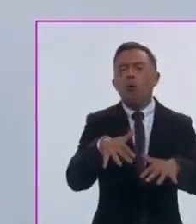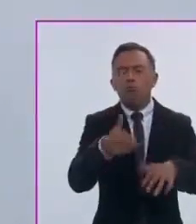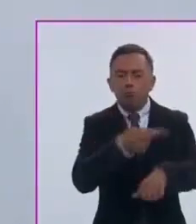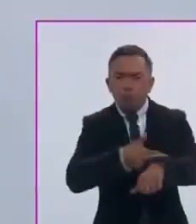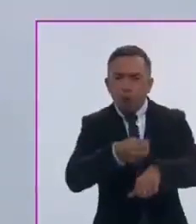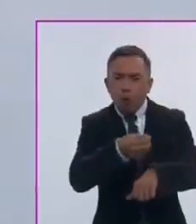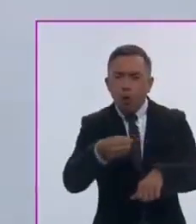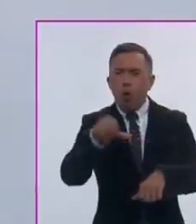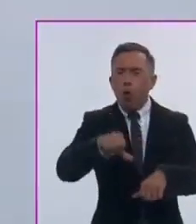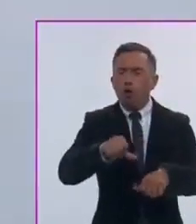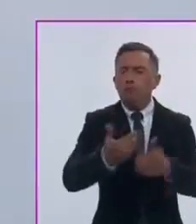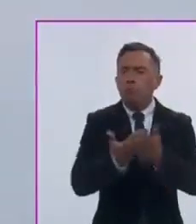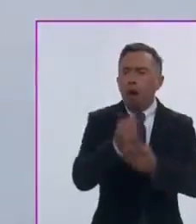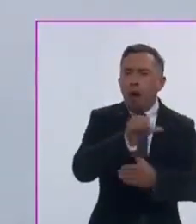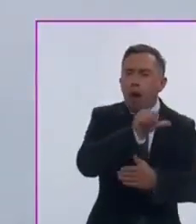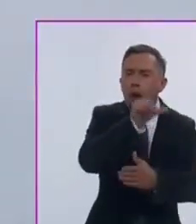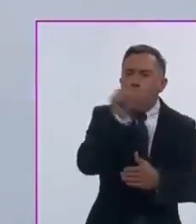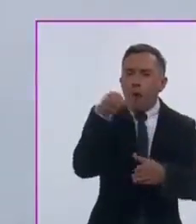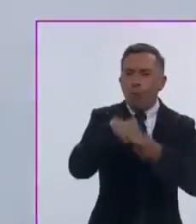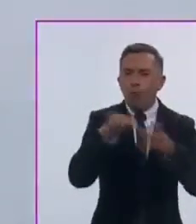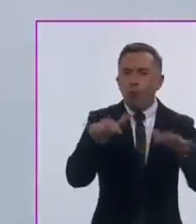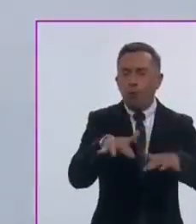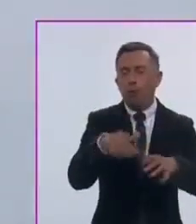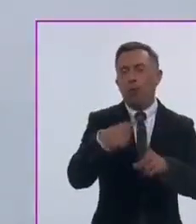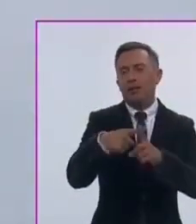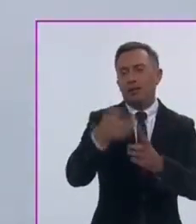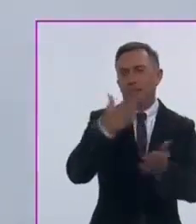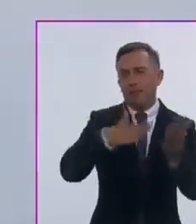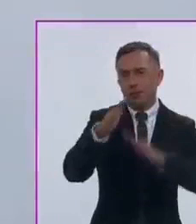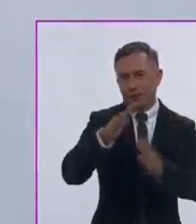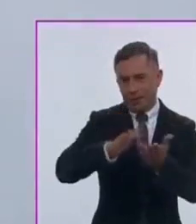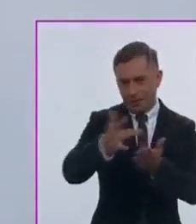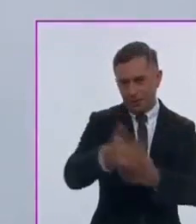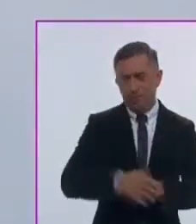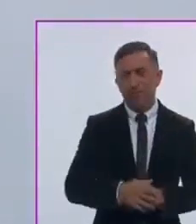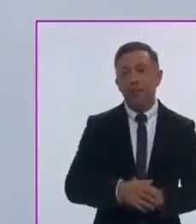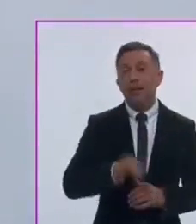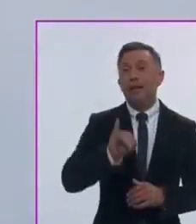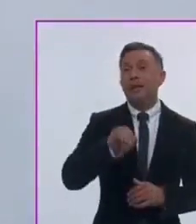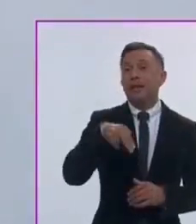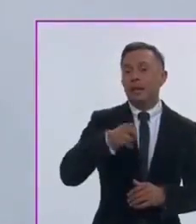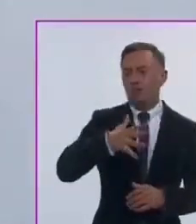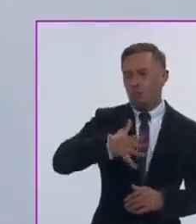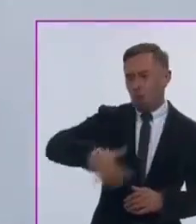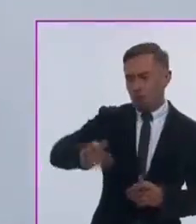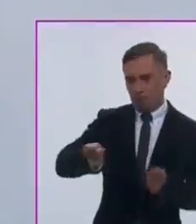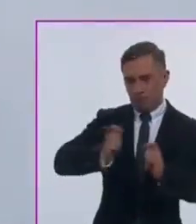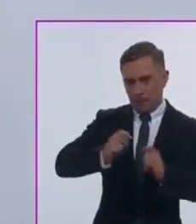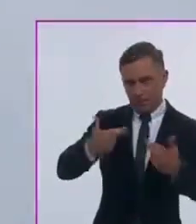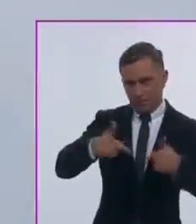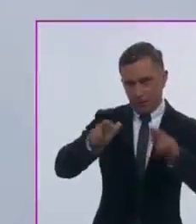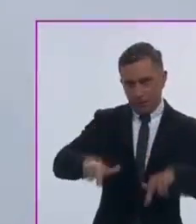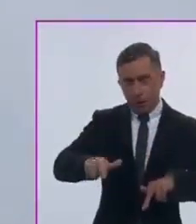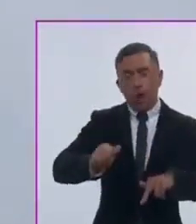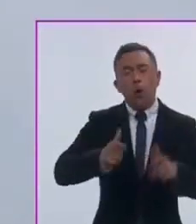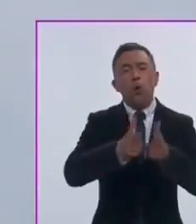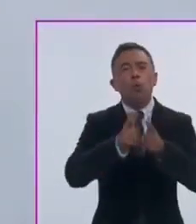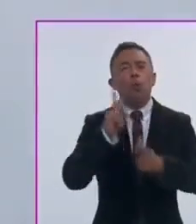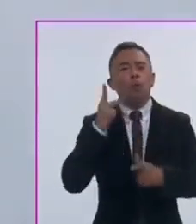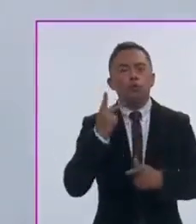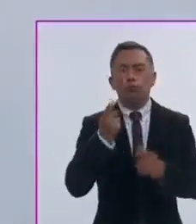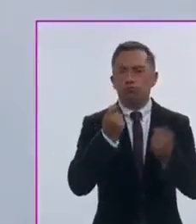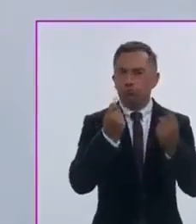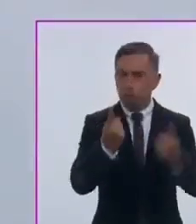jornada electoral exitosa. A nombre del Instituto Nacional Electoral, reconozco y agradezco a los partidos políticos,